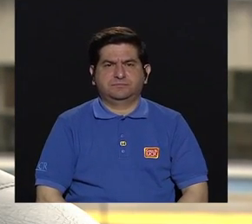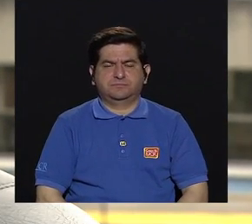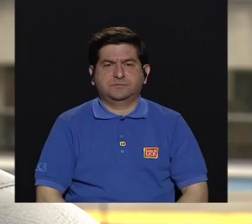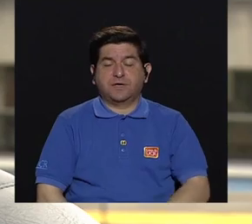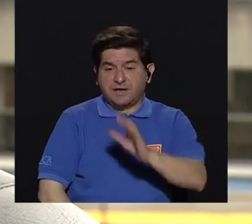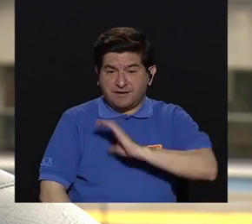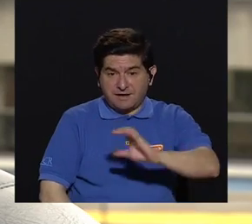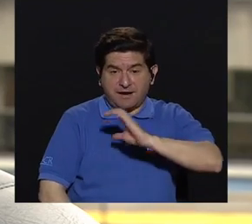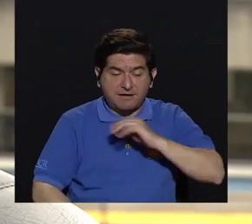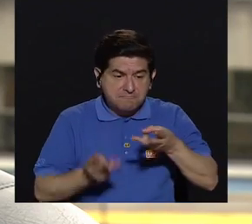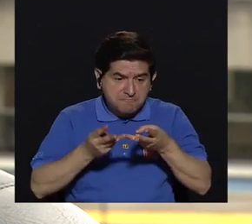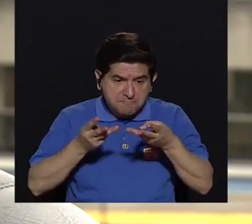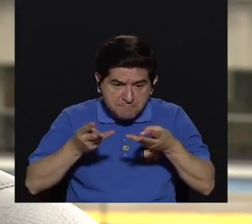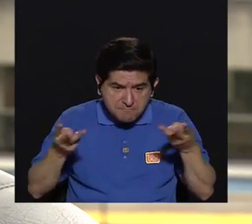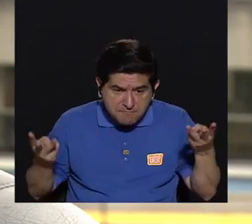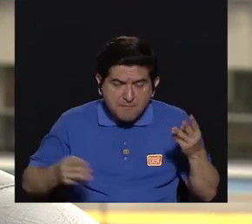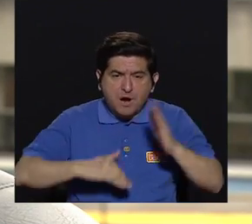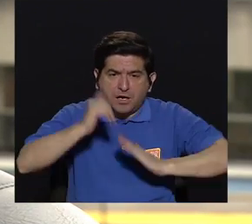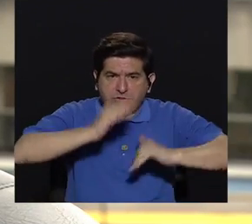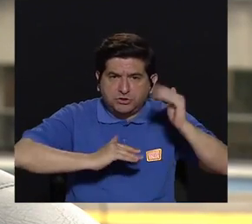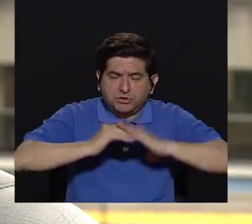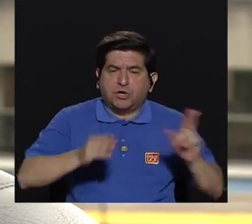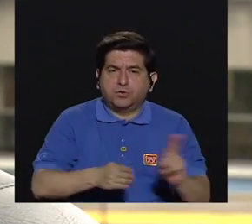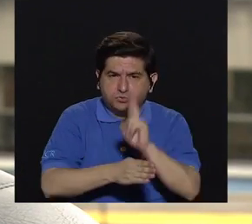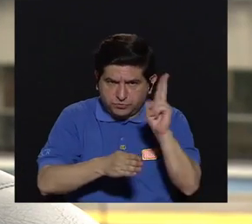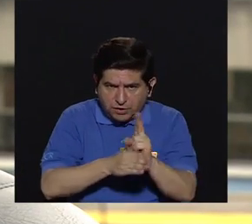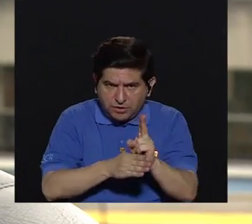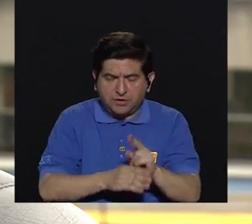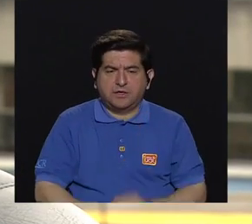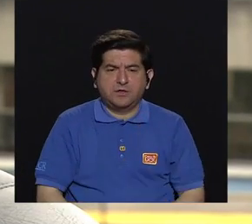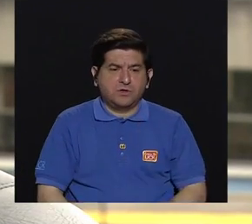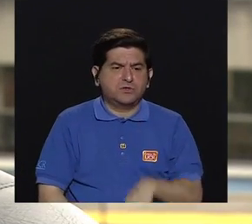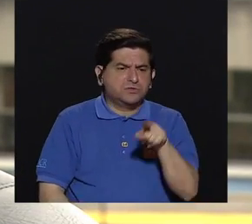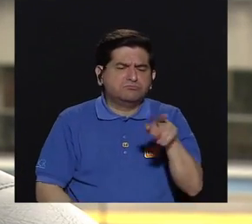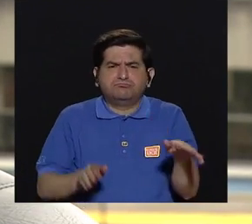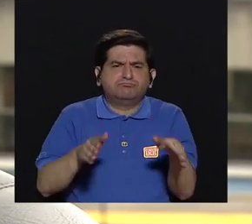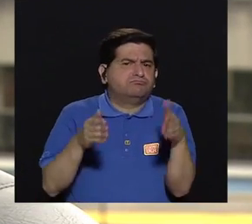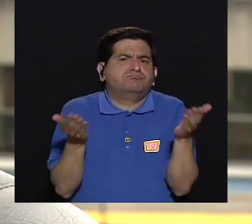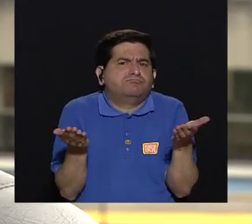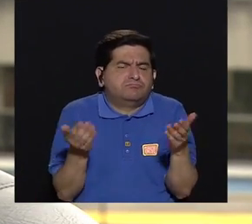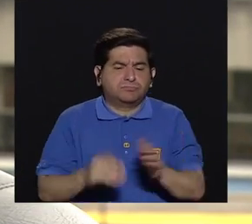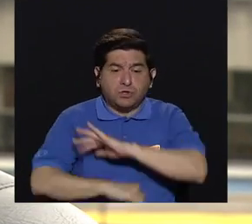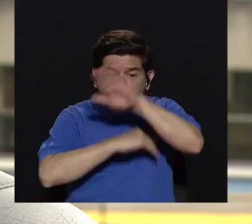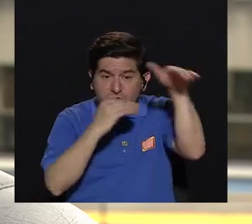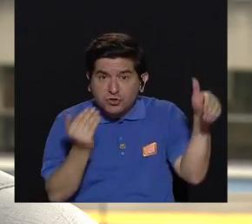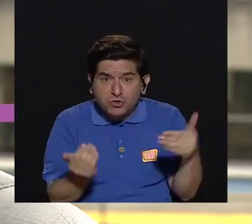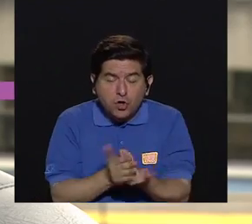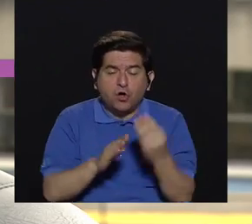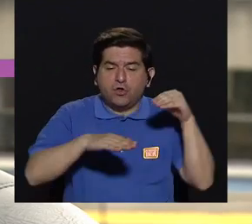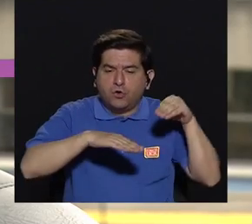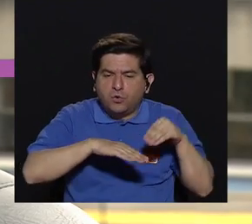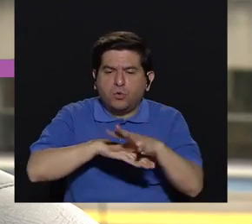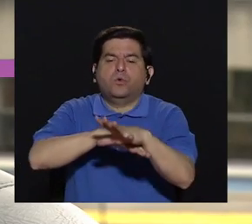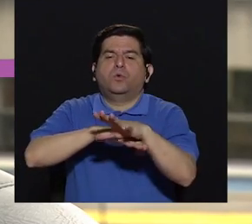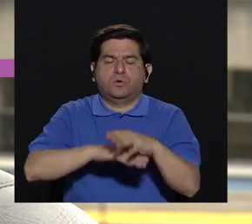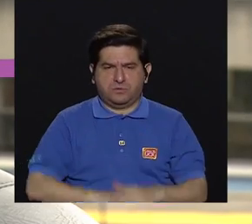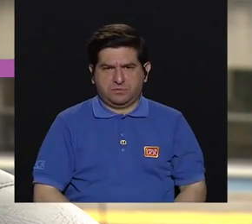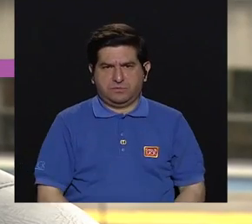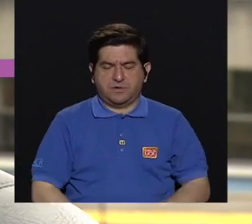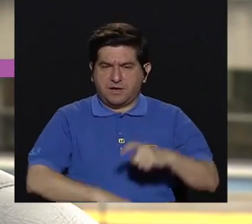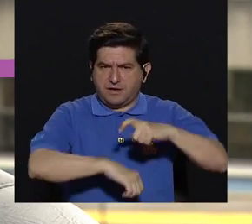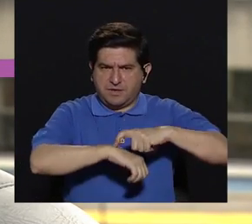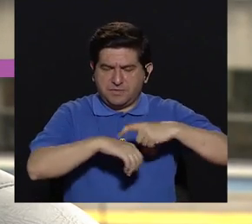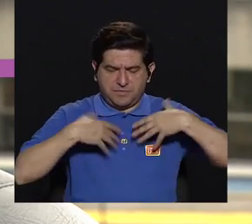aspectos de los materiales de construcción, el uso de esos materiales. Todo eso influye